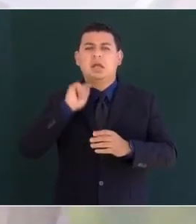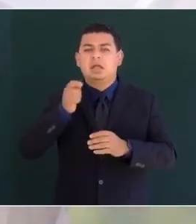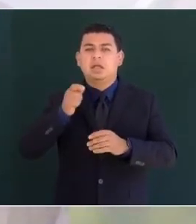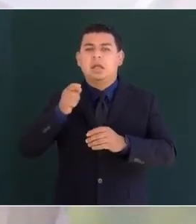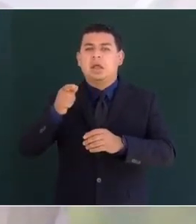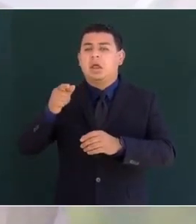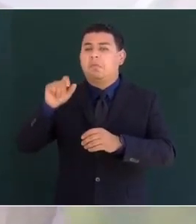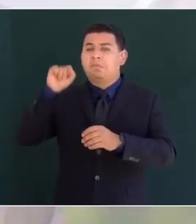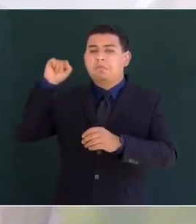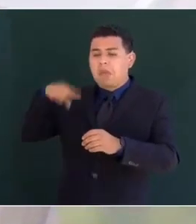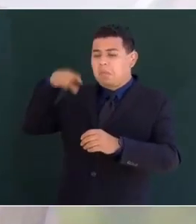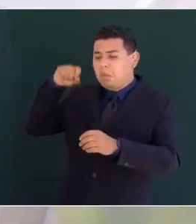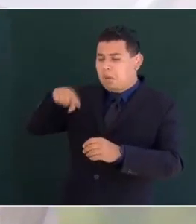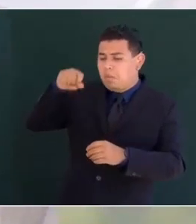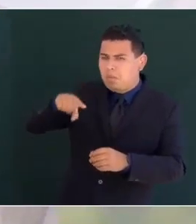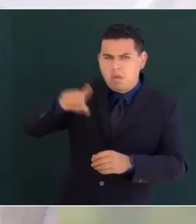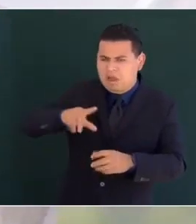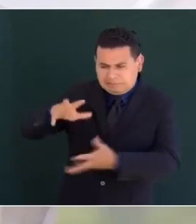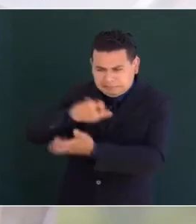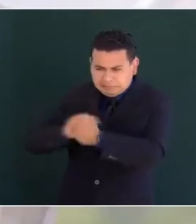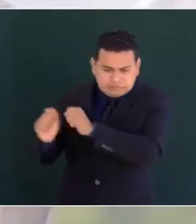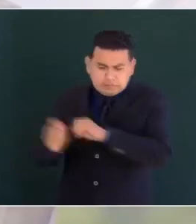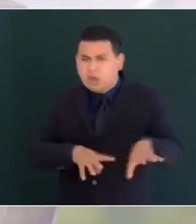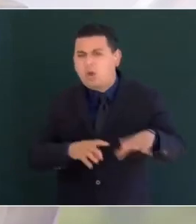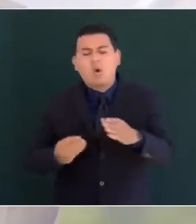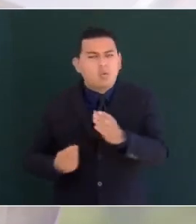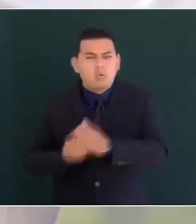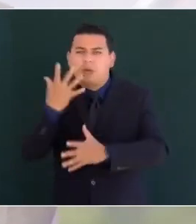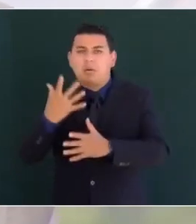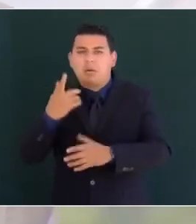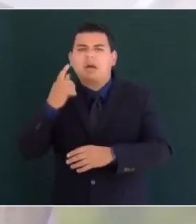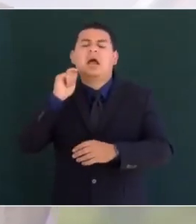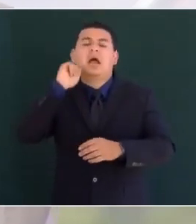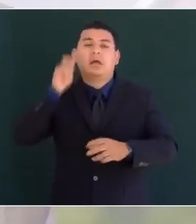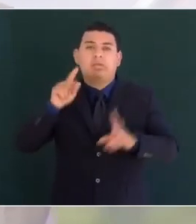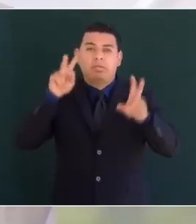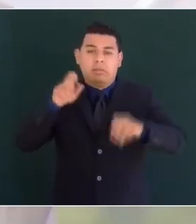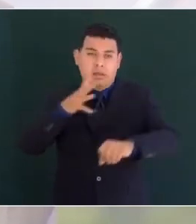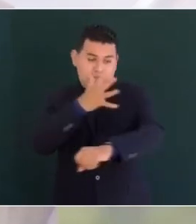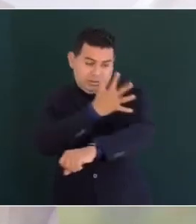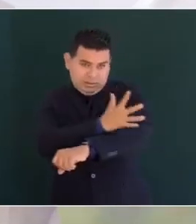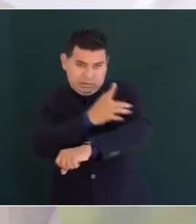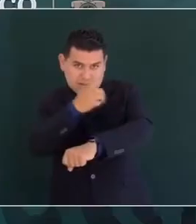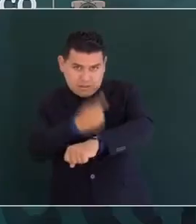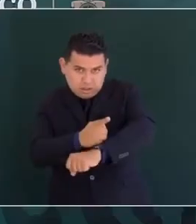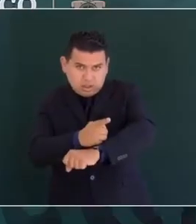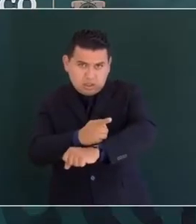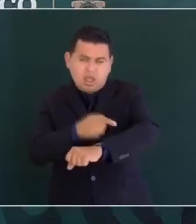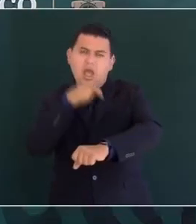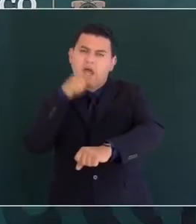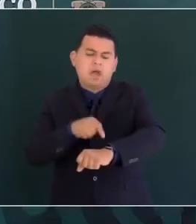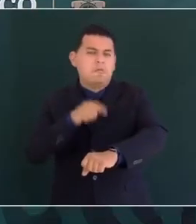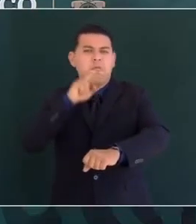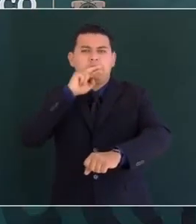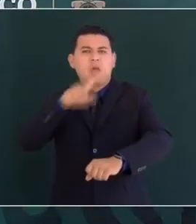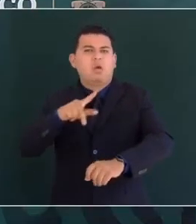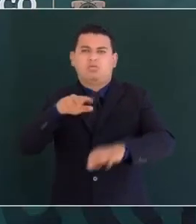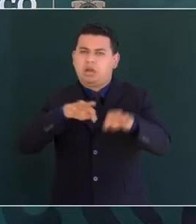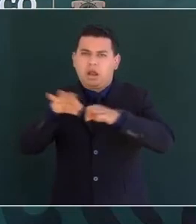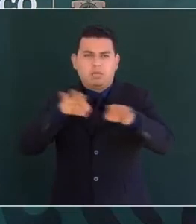con el criterio de que la honradez es la mejor política